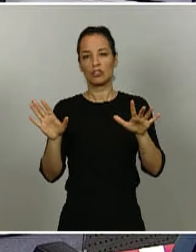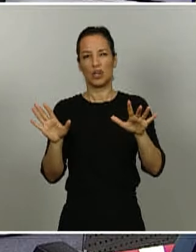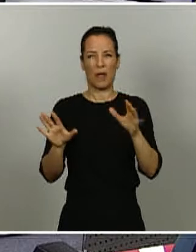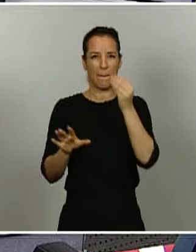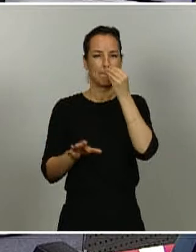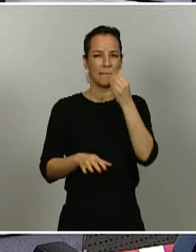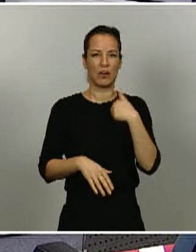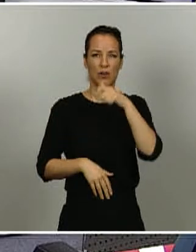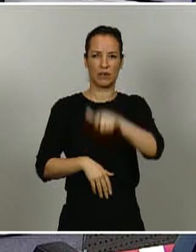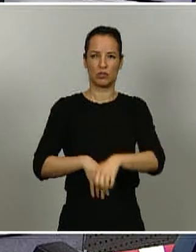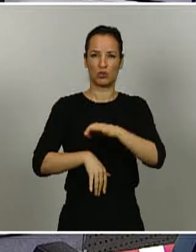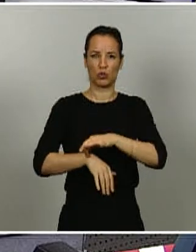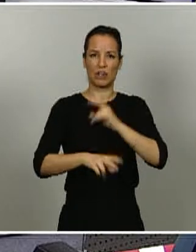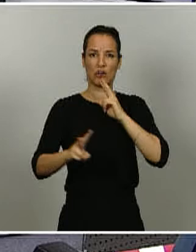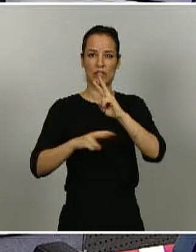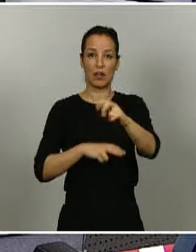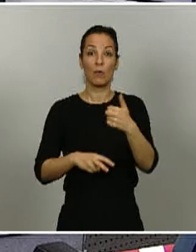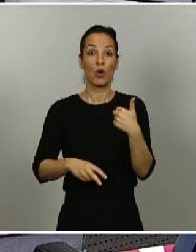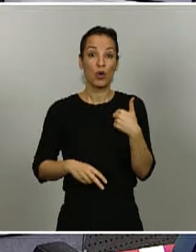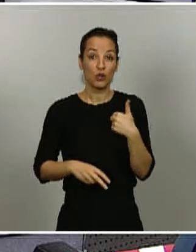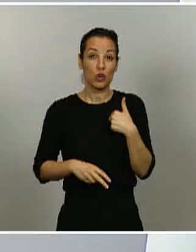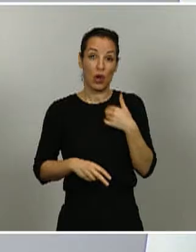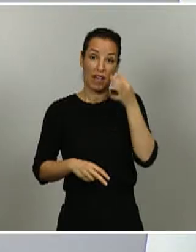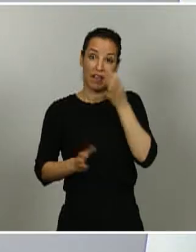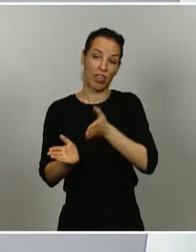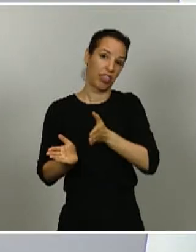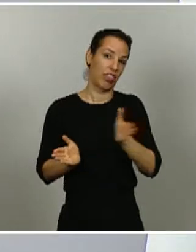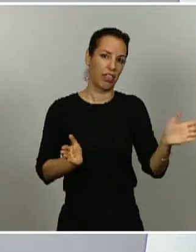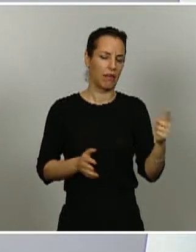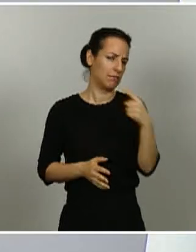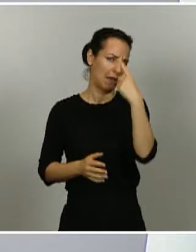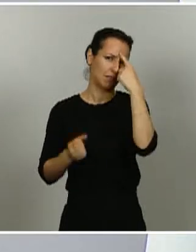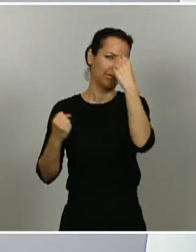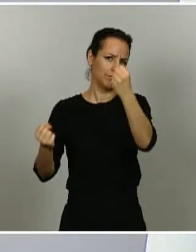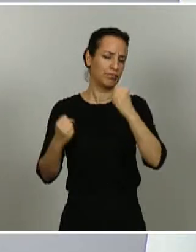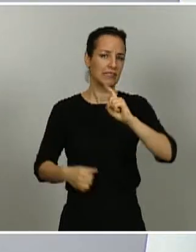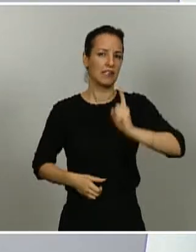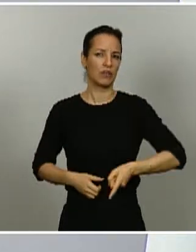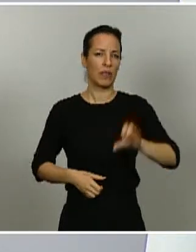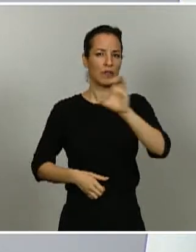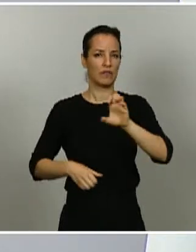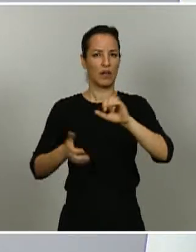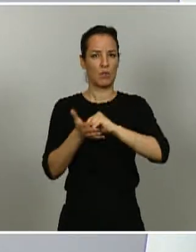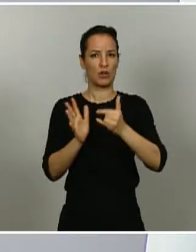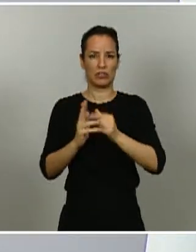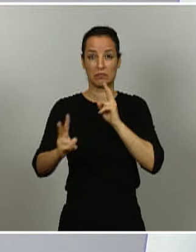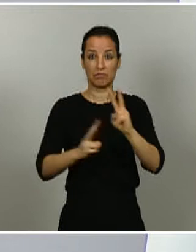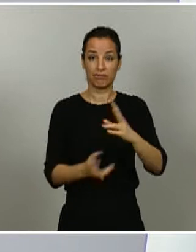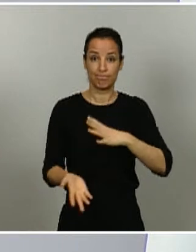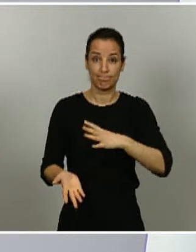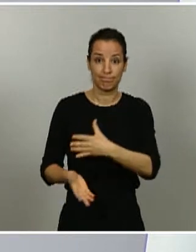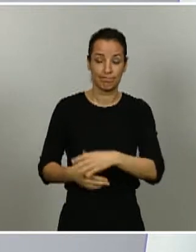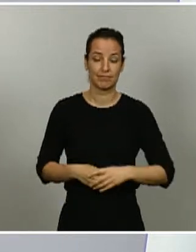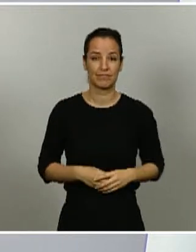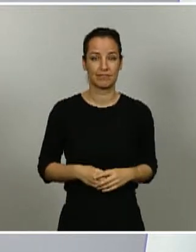porque yo le hablaría de opinión de personas que irían mucho más autorizadas como directora científica del proyecto a contestar a esta pregunta. Doctora Pollan. Bueno,